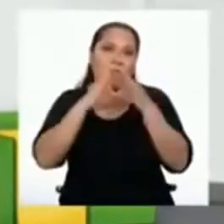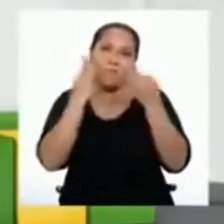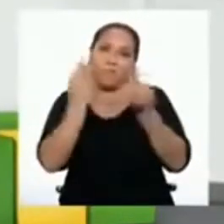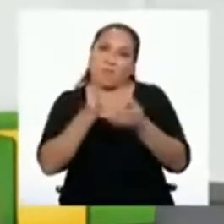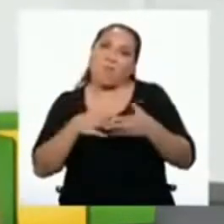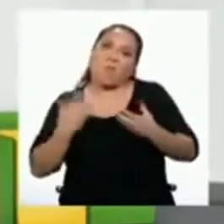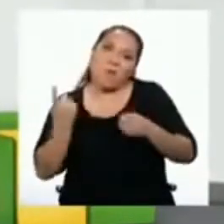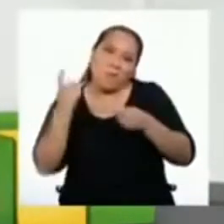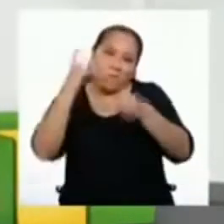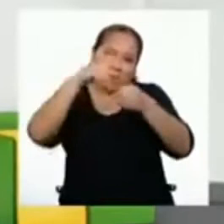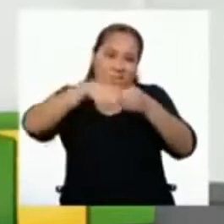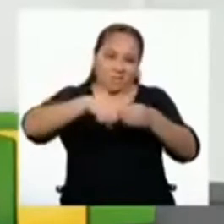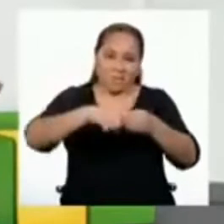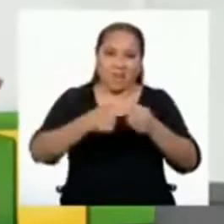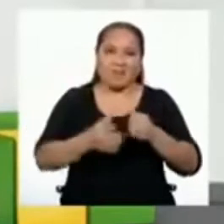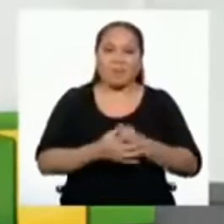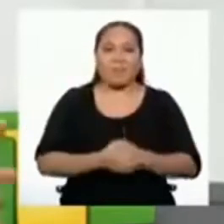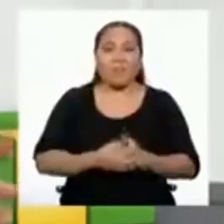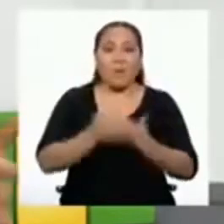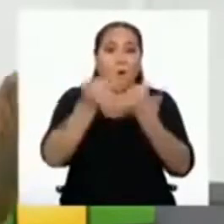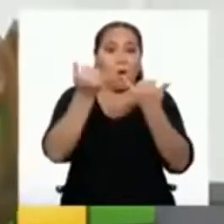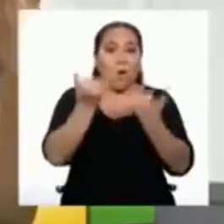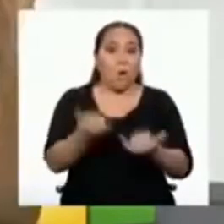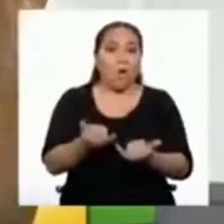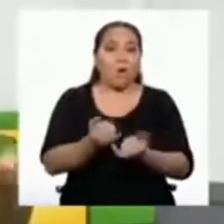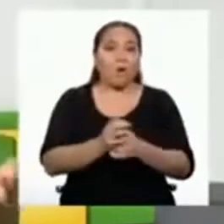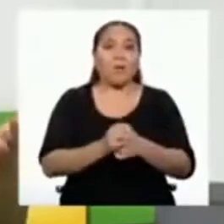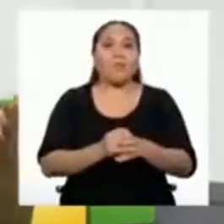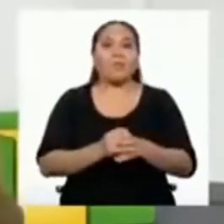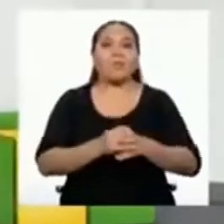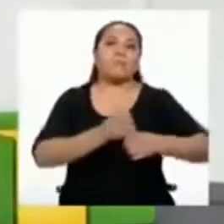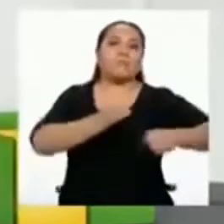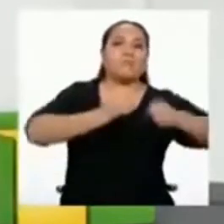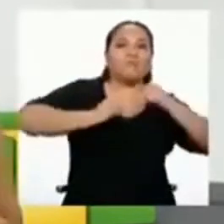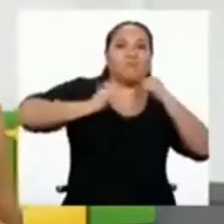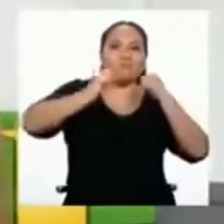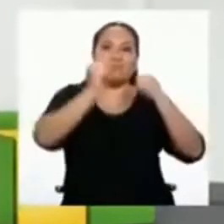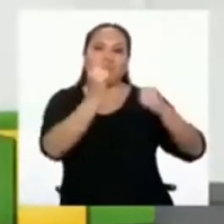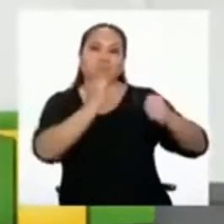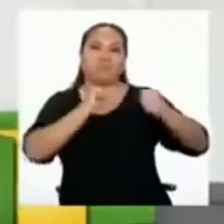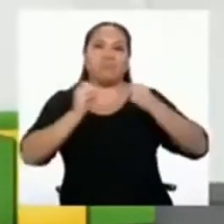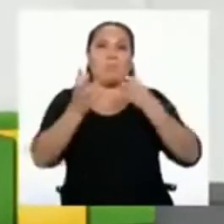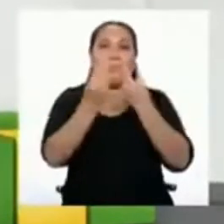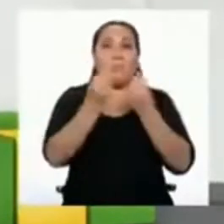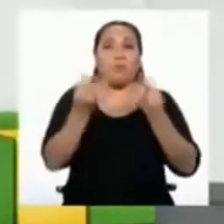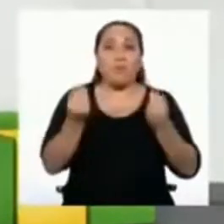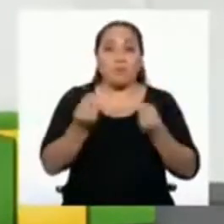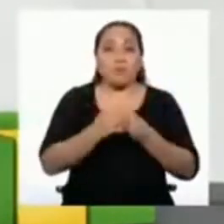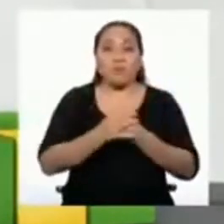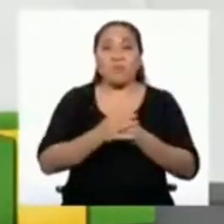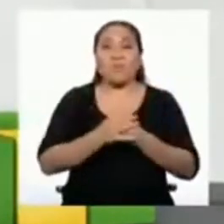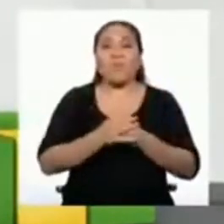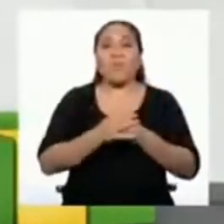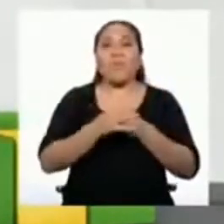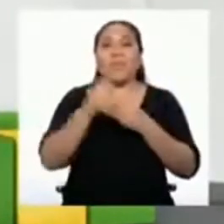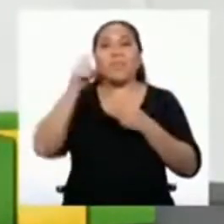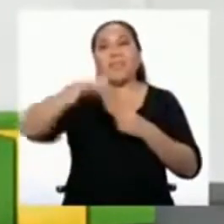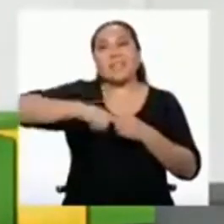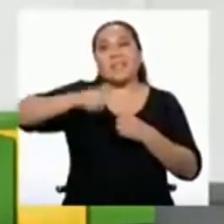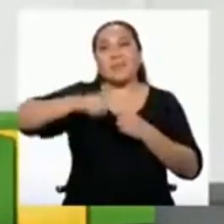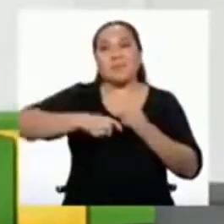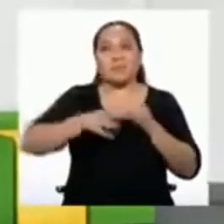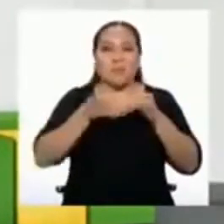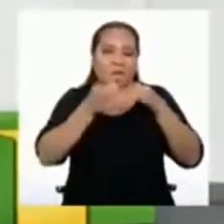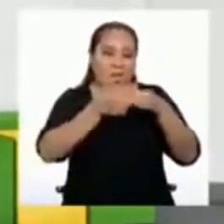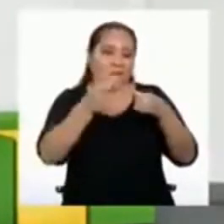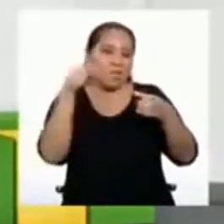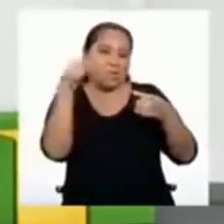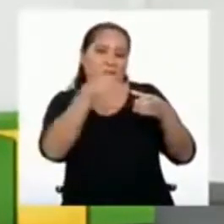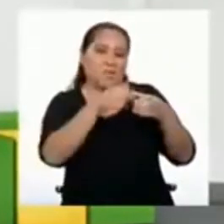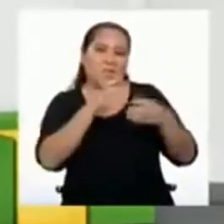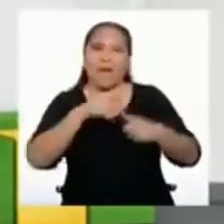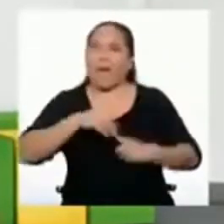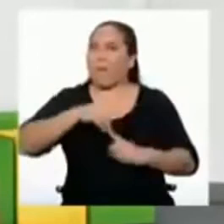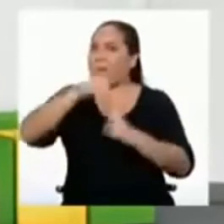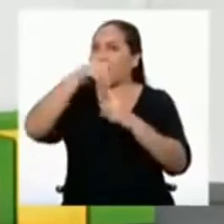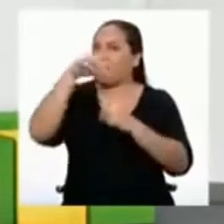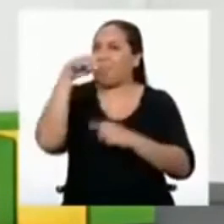puede participar. Hoy vamos a movernos mucho y para eso contamos con un elemento muy especial.